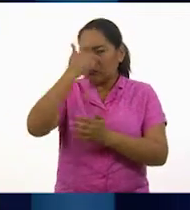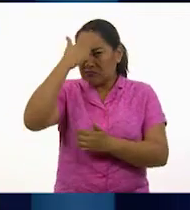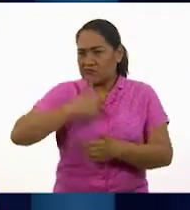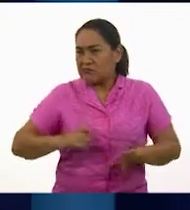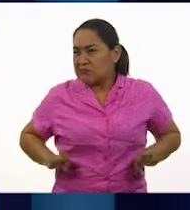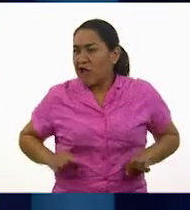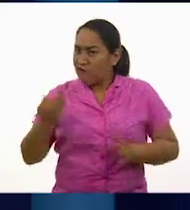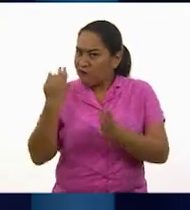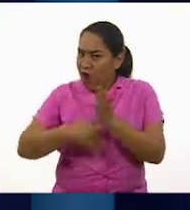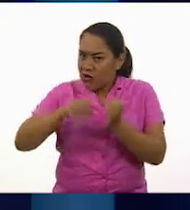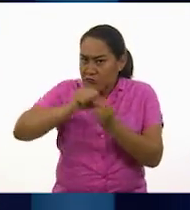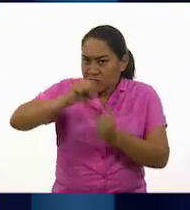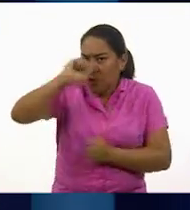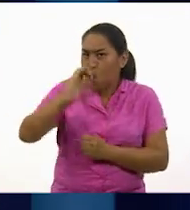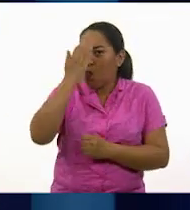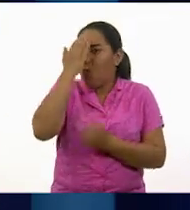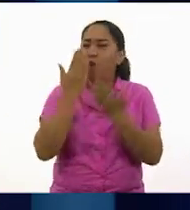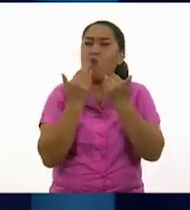sin conocerme?